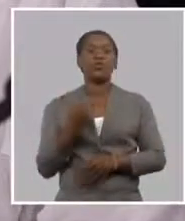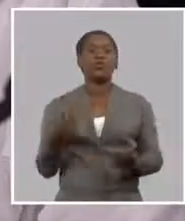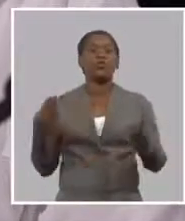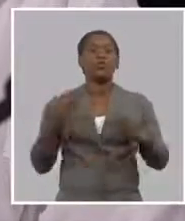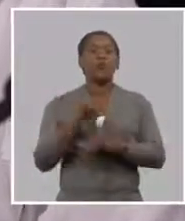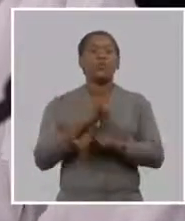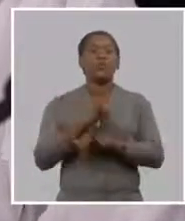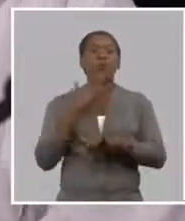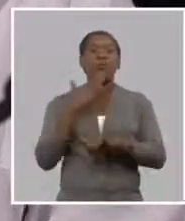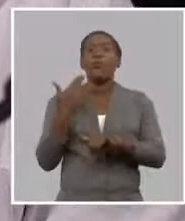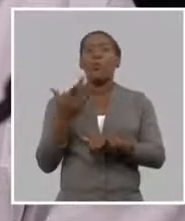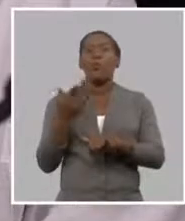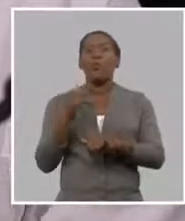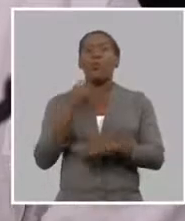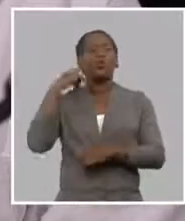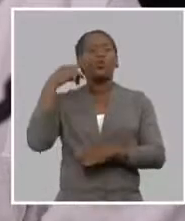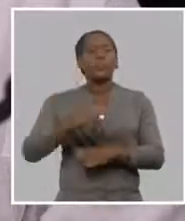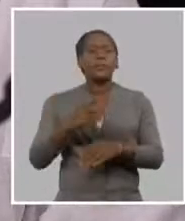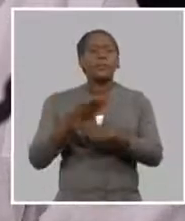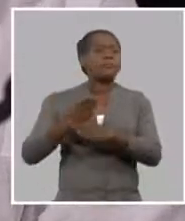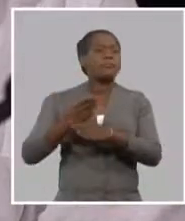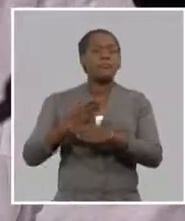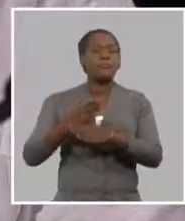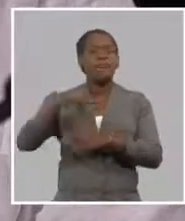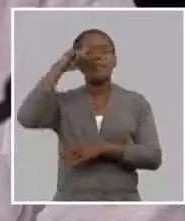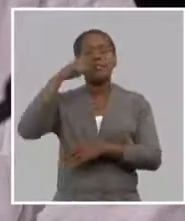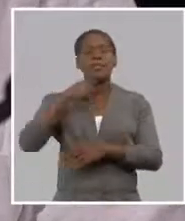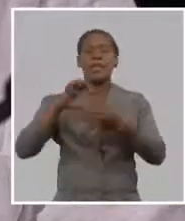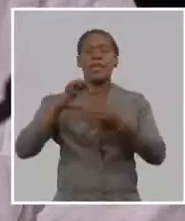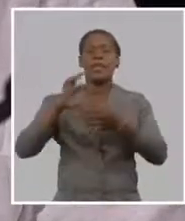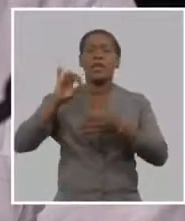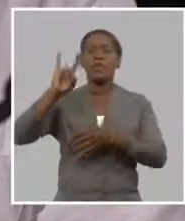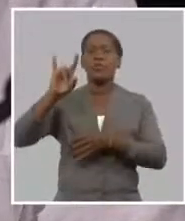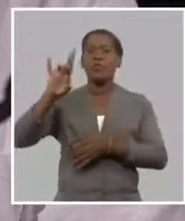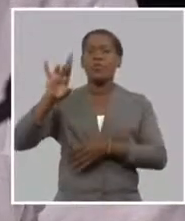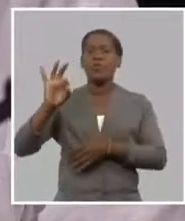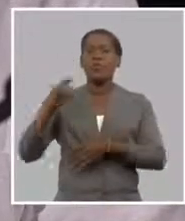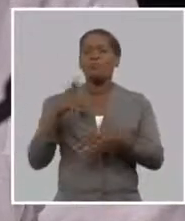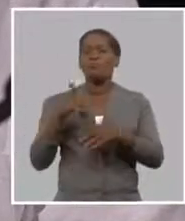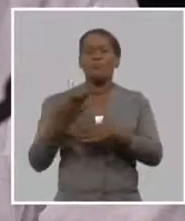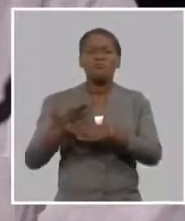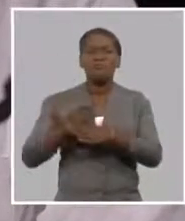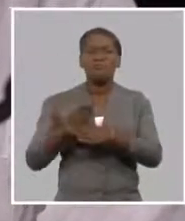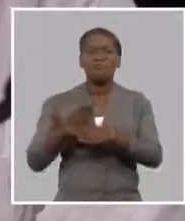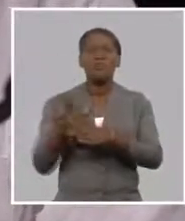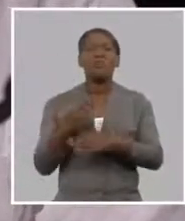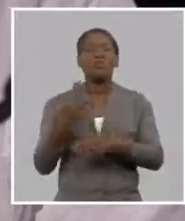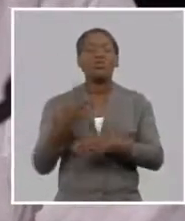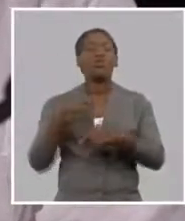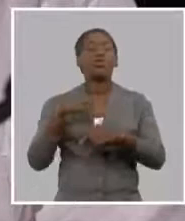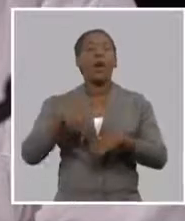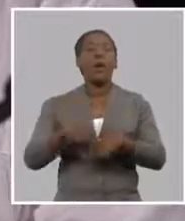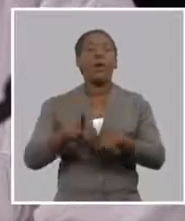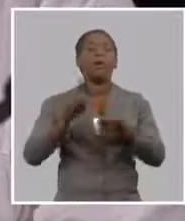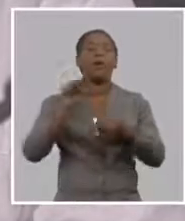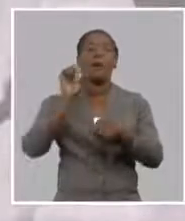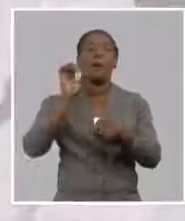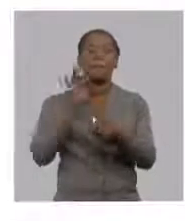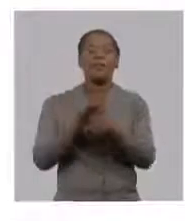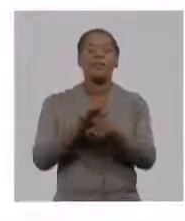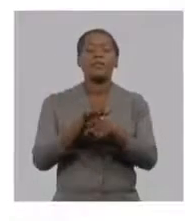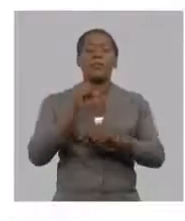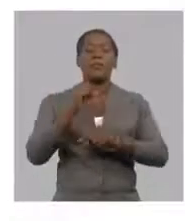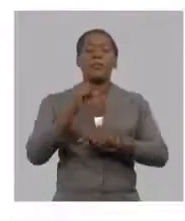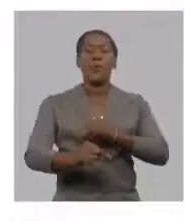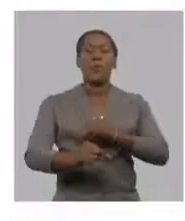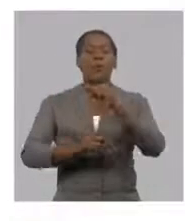en ello tenemos que trabajar muy fuerte para nosotros dar a conocer y vender digamos promover un seguro que la gente pueda